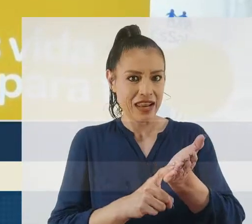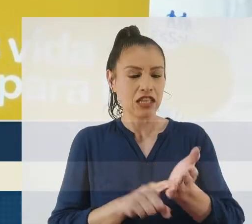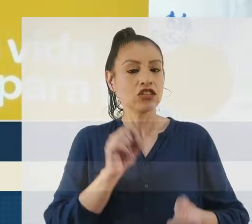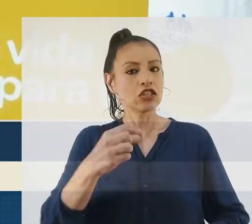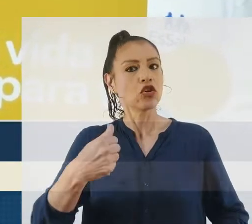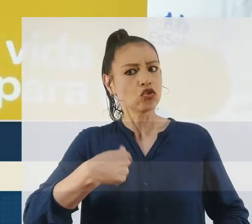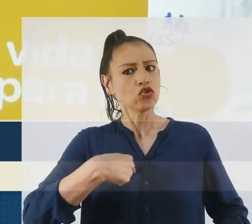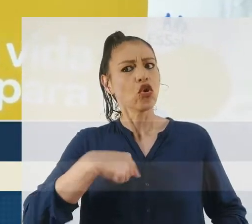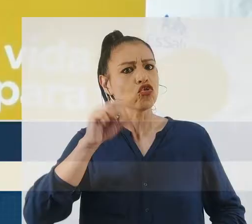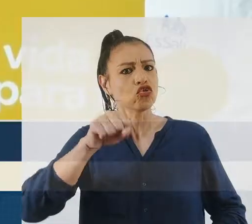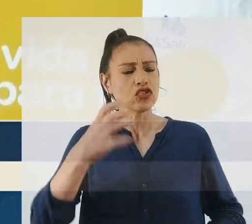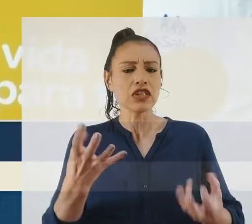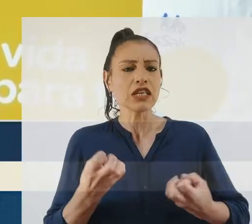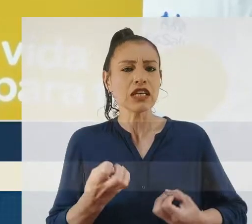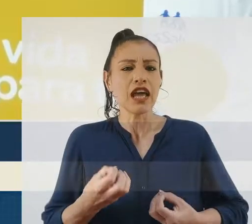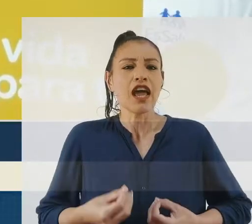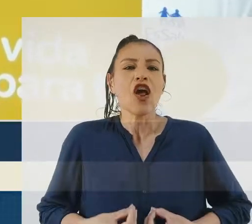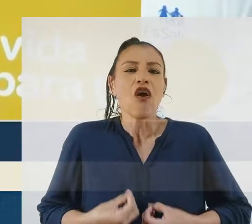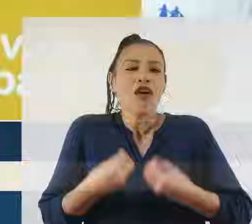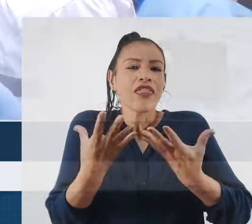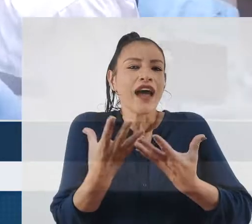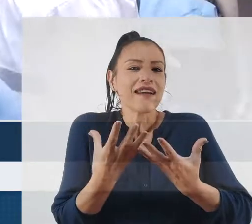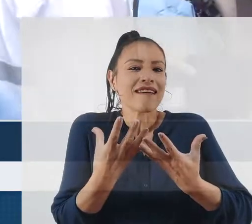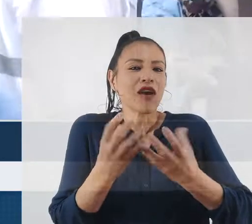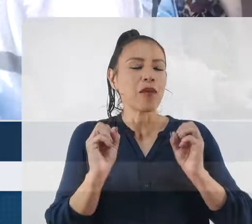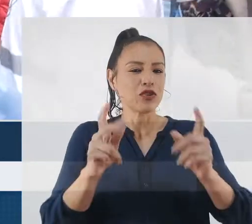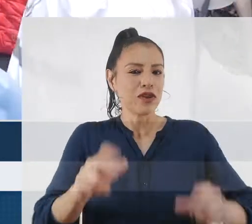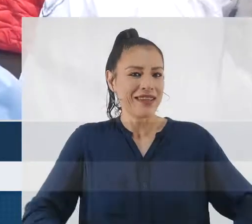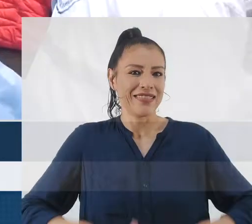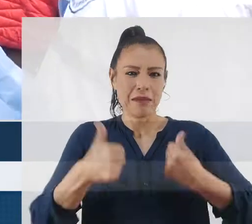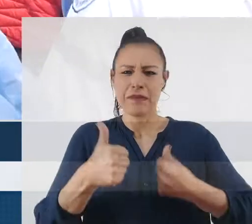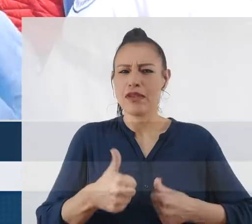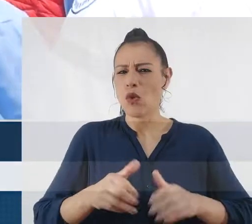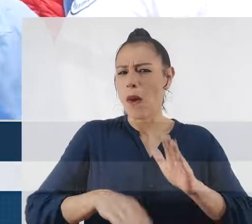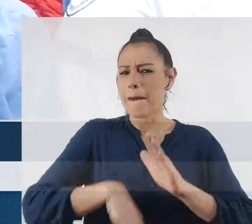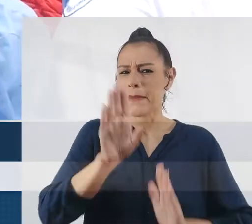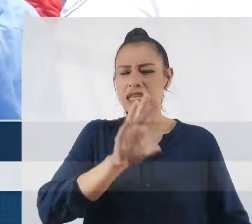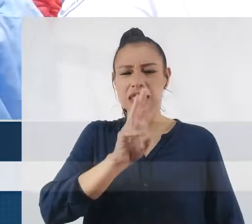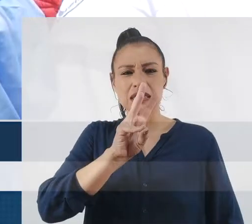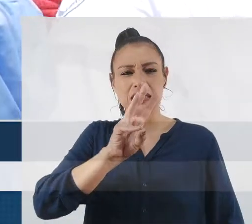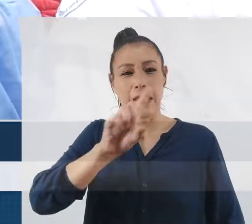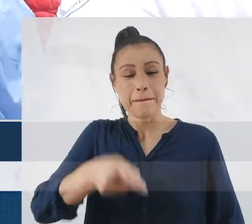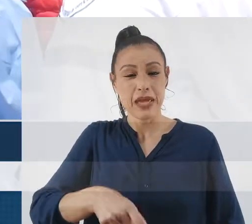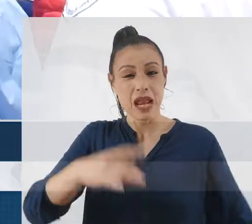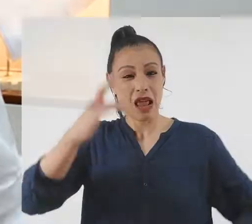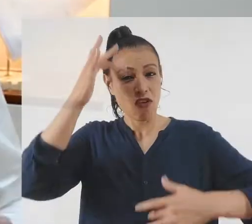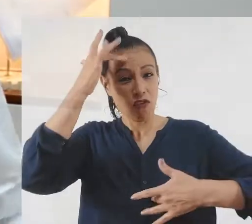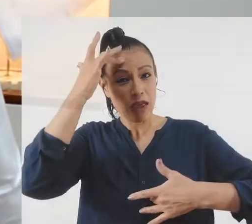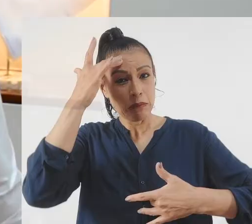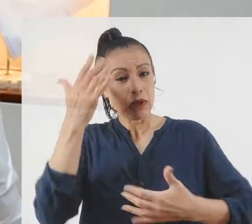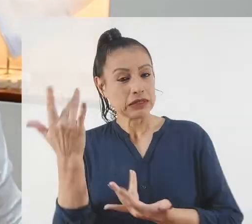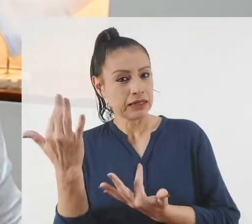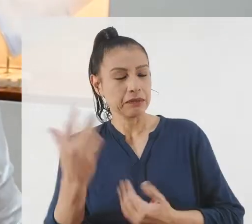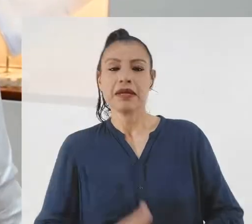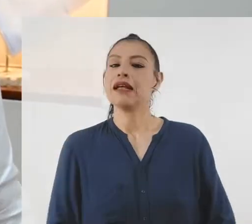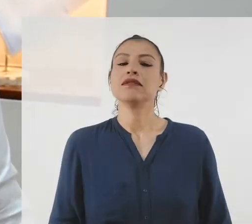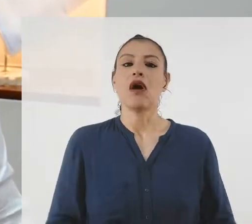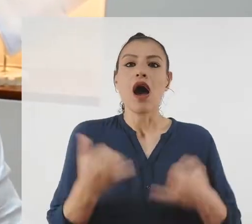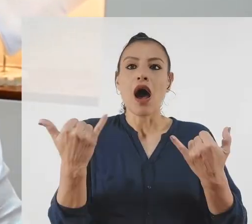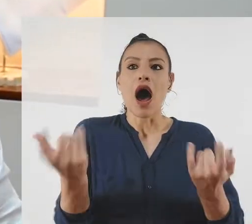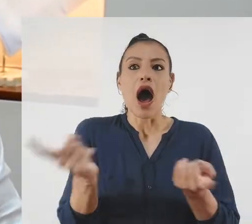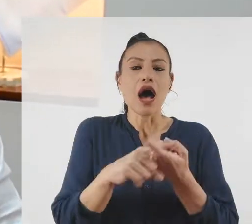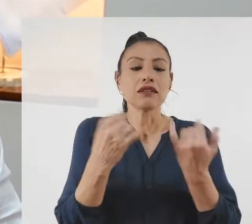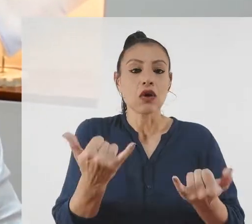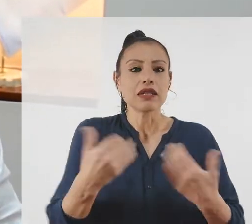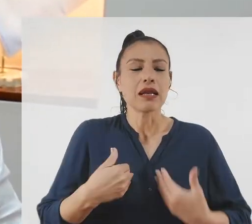una segunda oportunidad de vida a alguno de los más de 6.000 pacientes en lista de espera por un trasplante. A la fecha tenemos cerca de